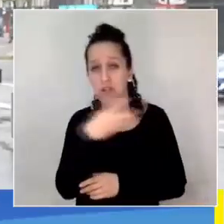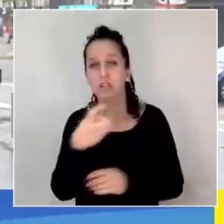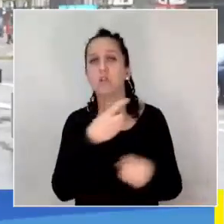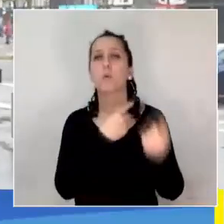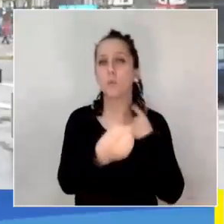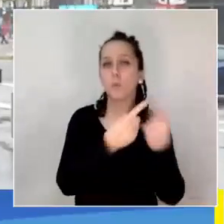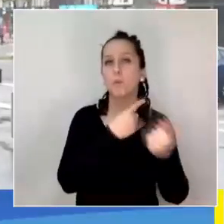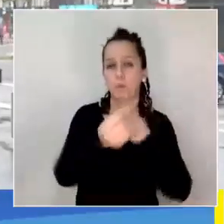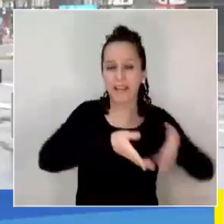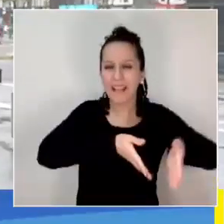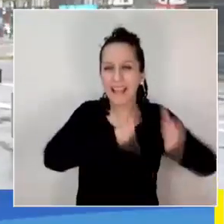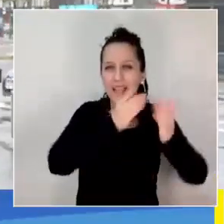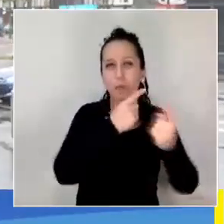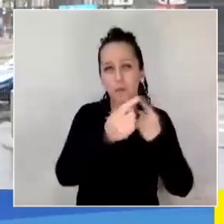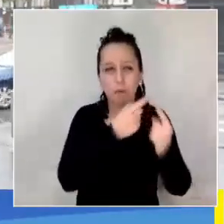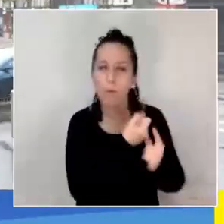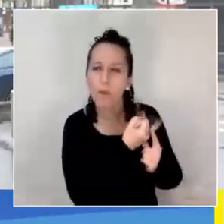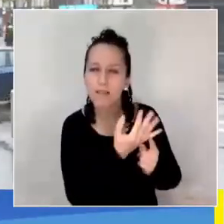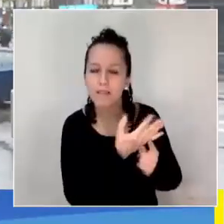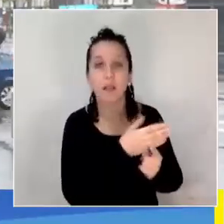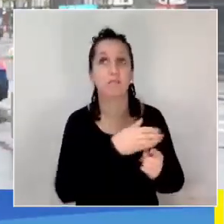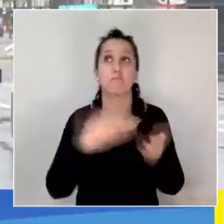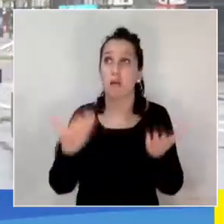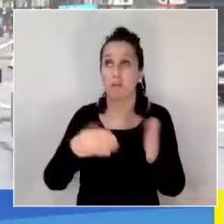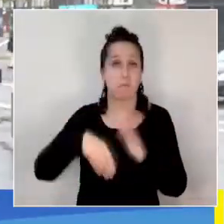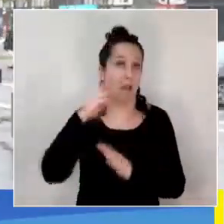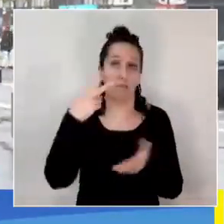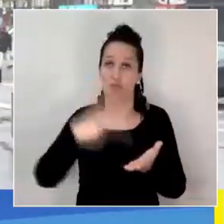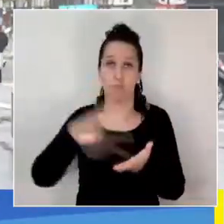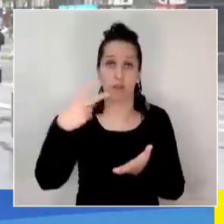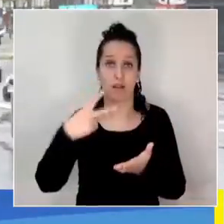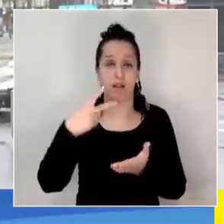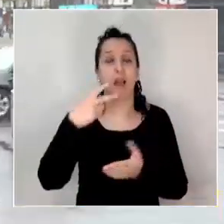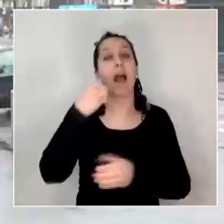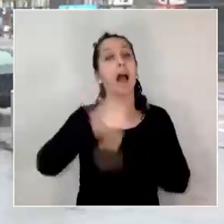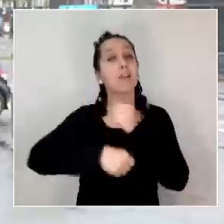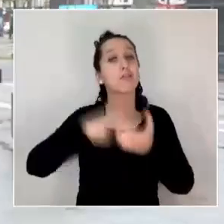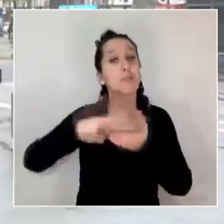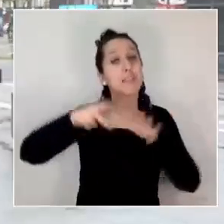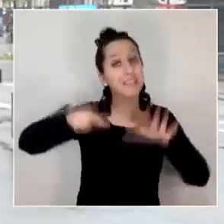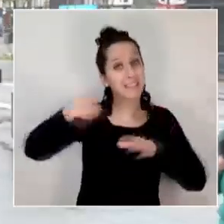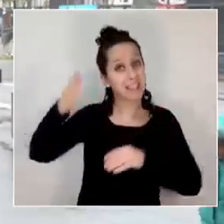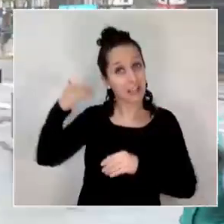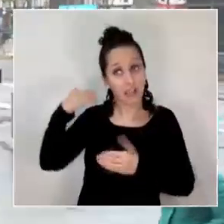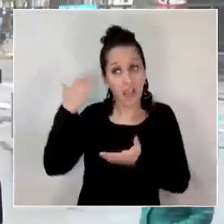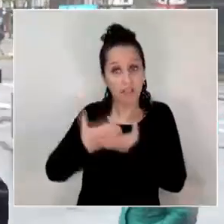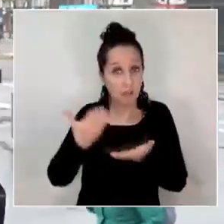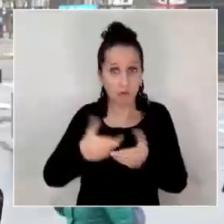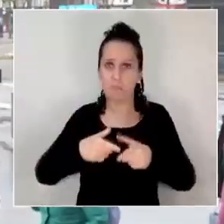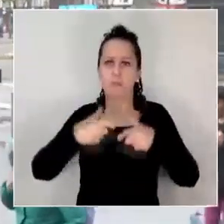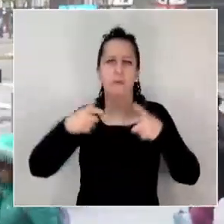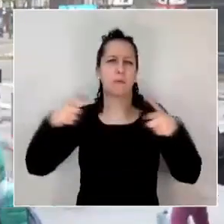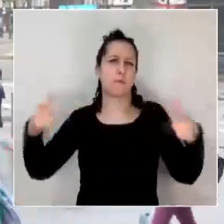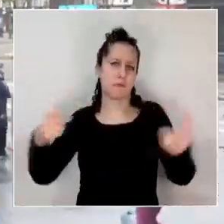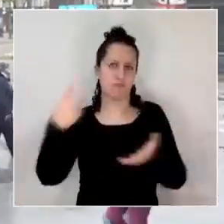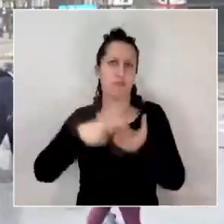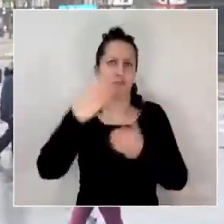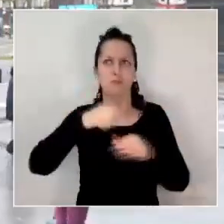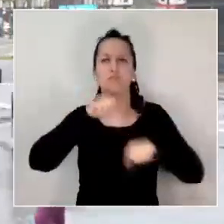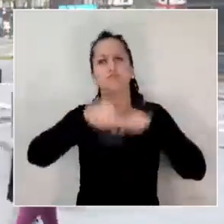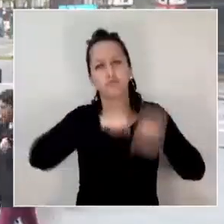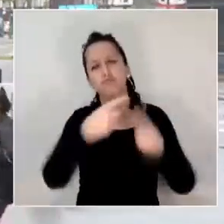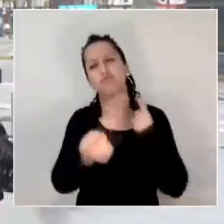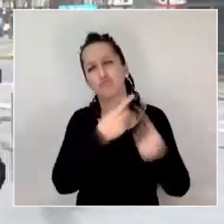aproximadamente por las ciclovías a más de 2.000 desde el año 2017 hasta la fecha. Por esto que se ha seguido trabajando entonces